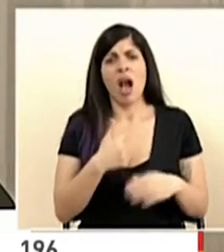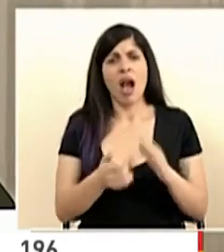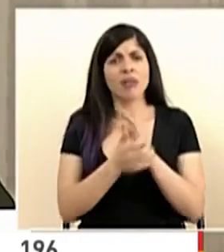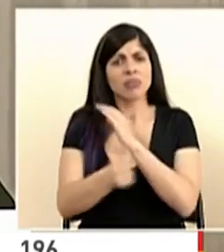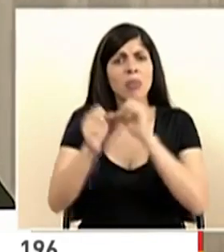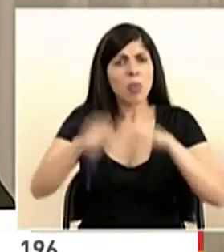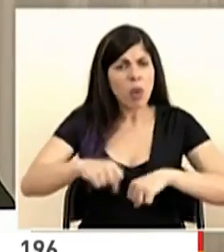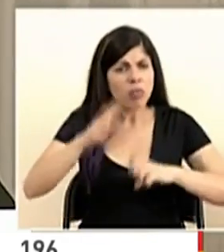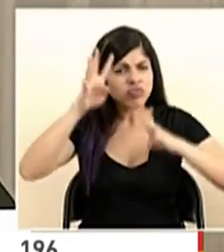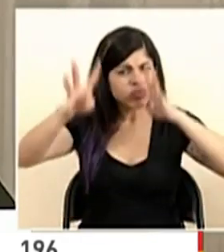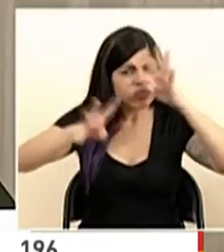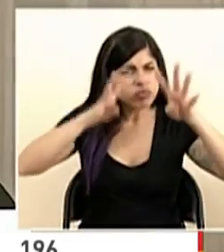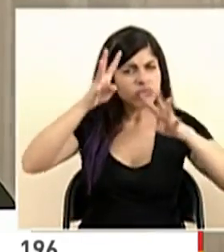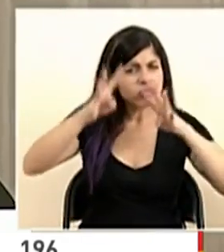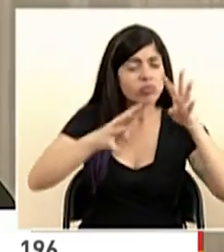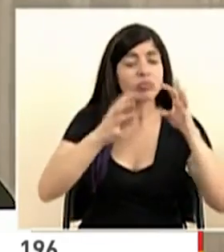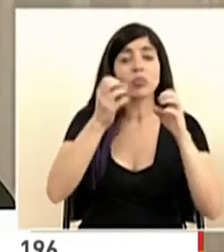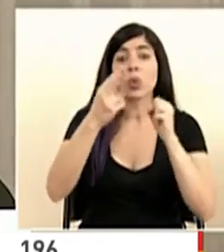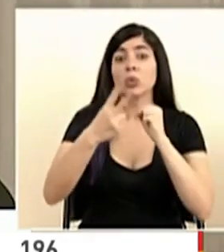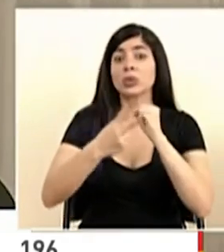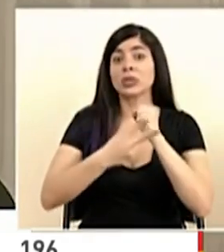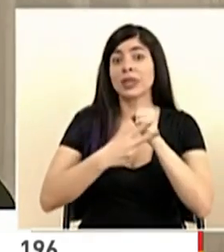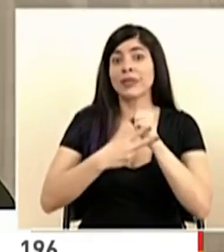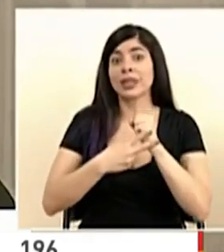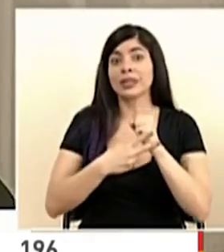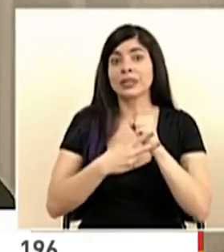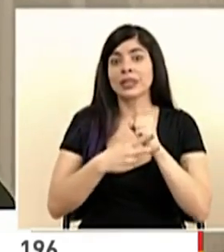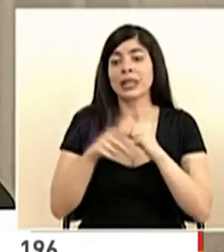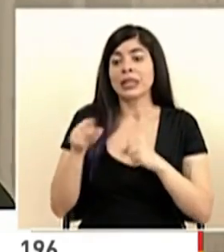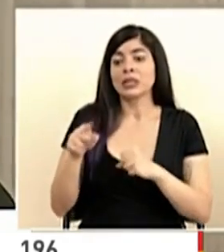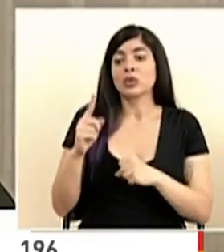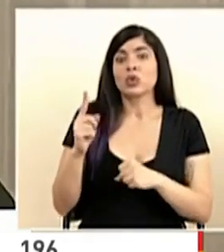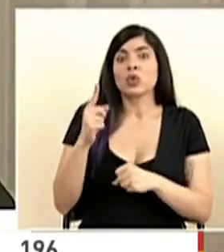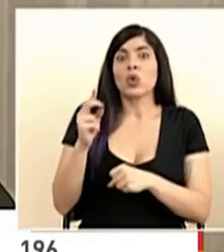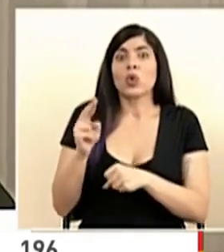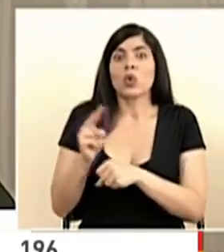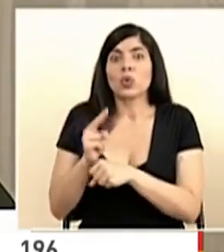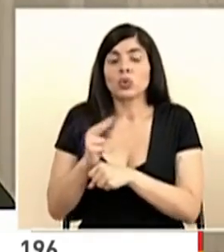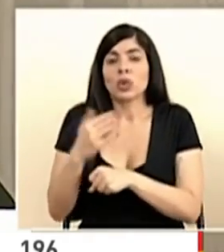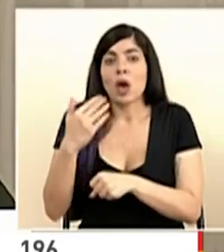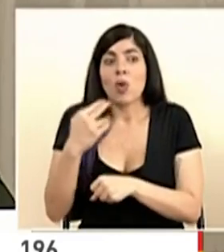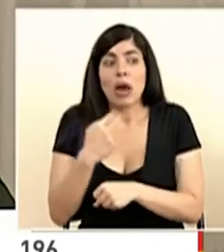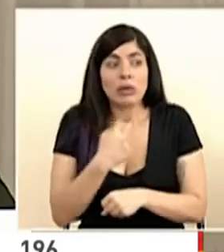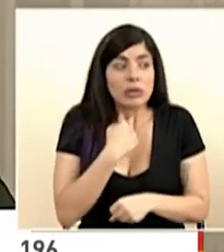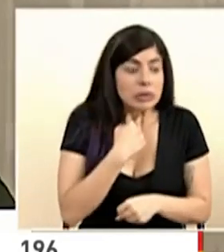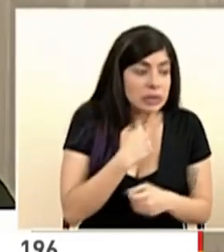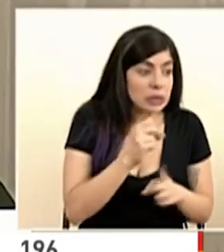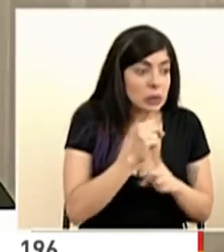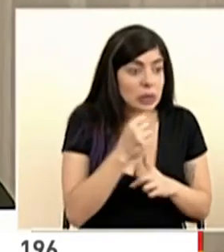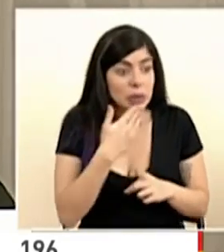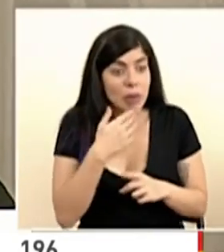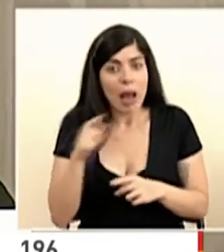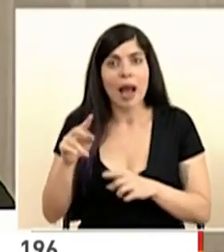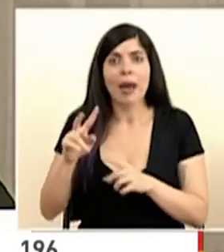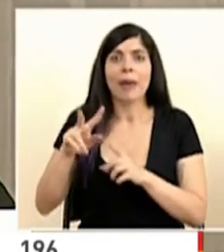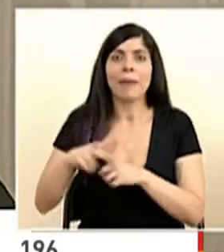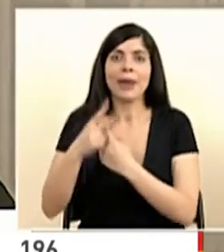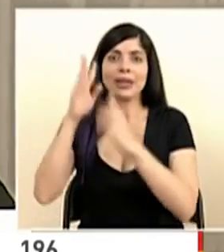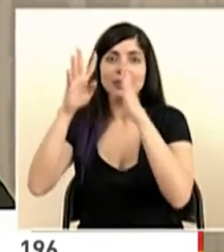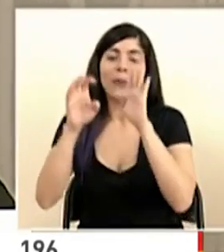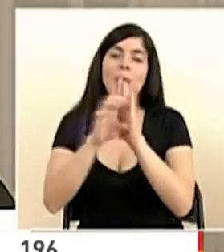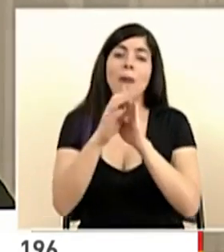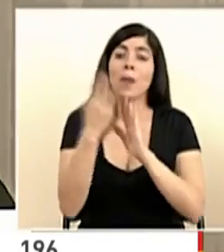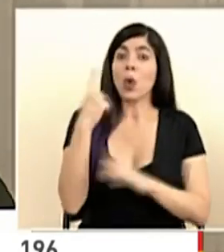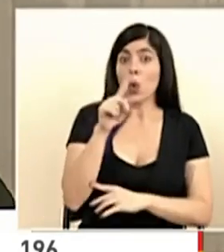innovar y muchas veces solo echamos mano de ella cuando nos vemos al límite. Pongo algunos ejemplos. Hace un